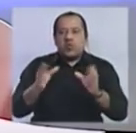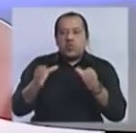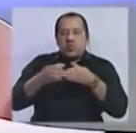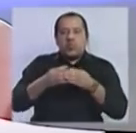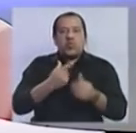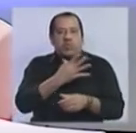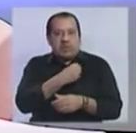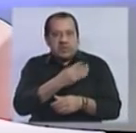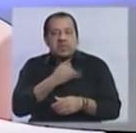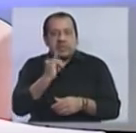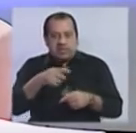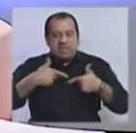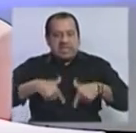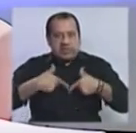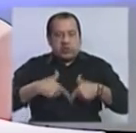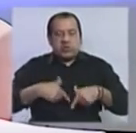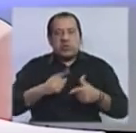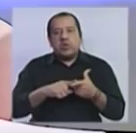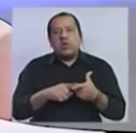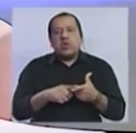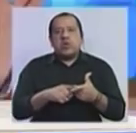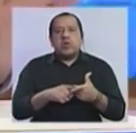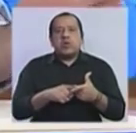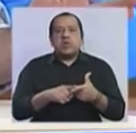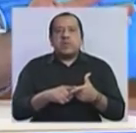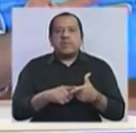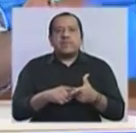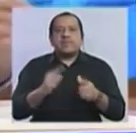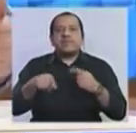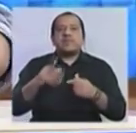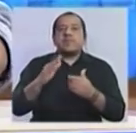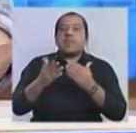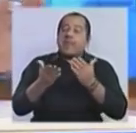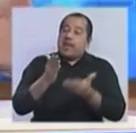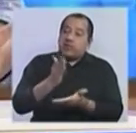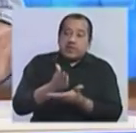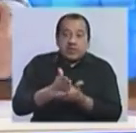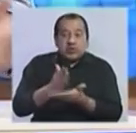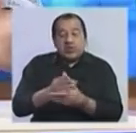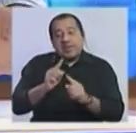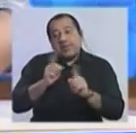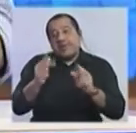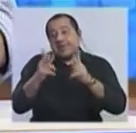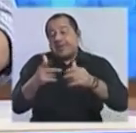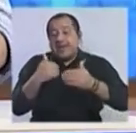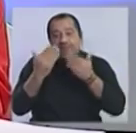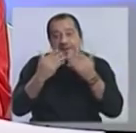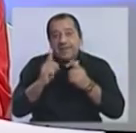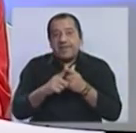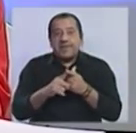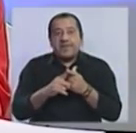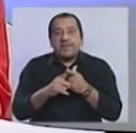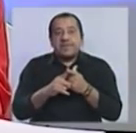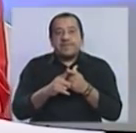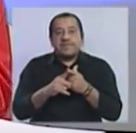serían ministros. Ha señalado... Sus asesores no los dejaba hablar, o sea que es consistente con eso. Hace un...